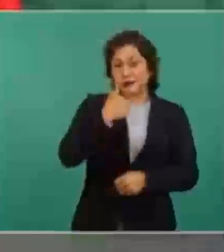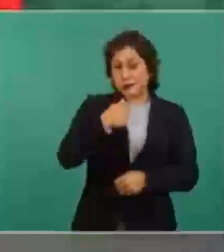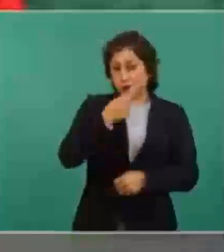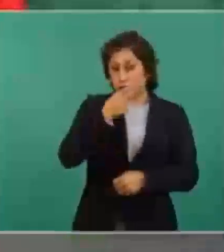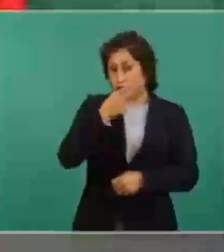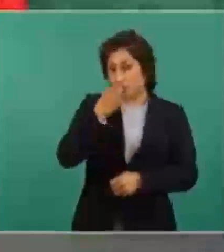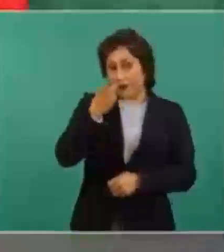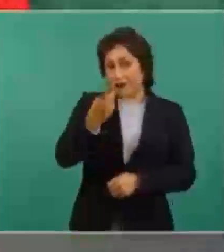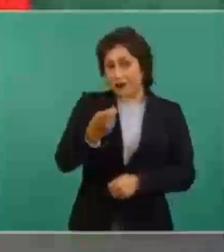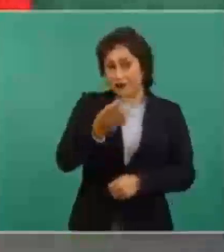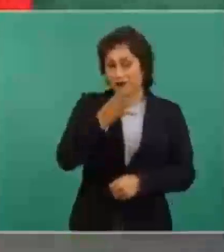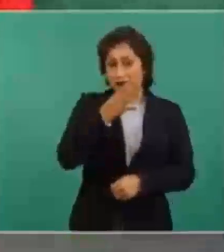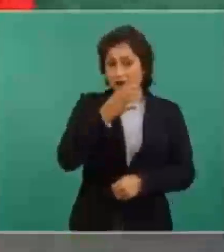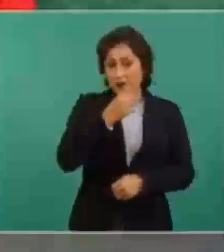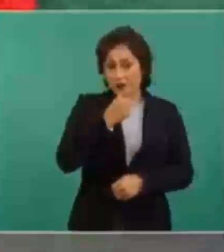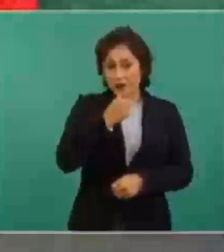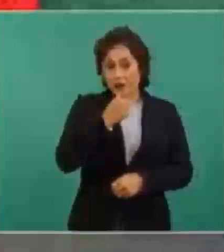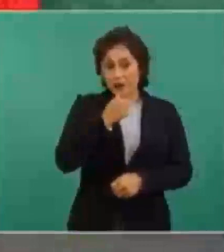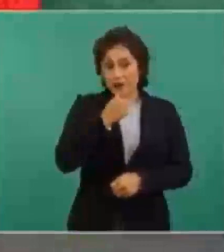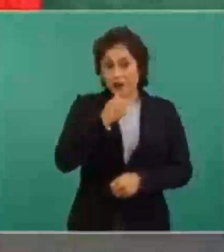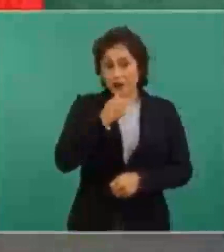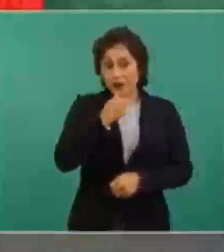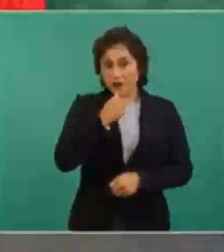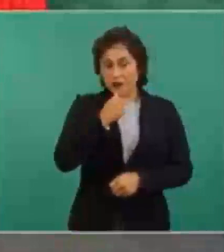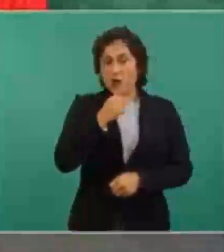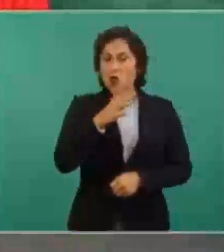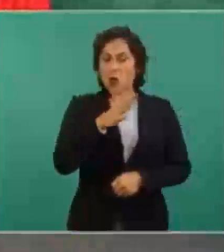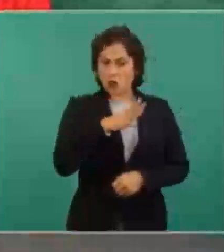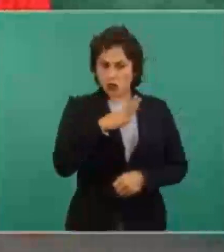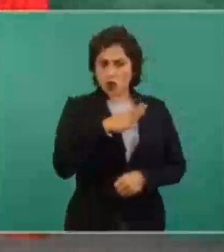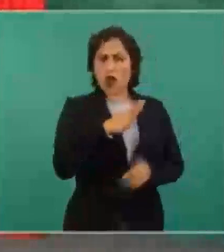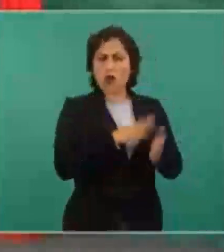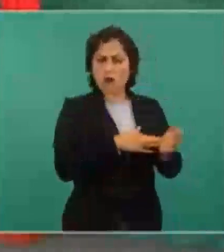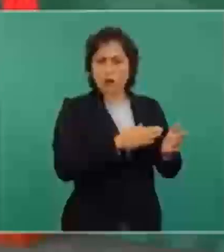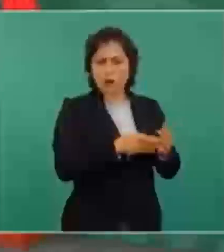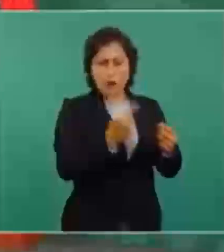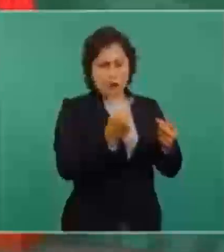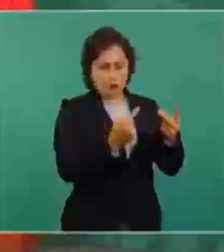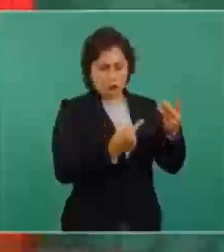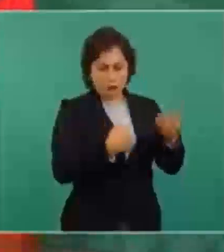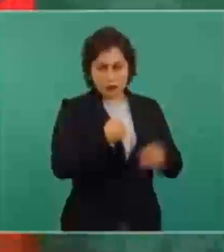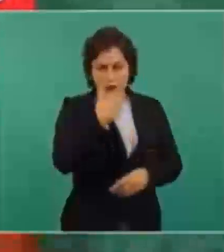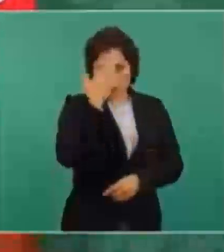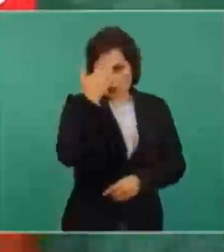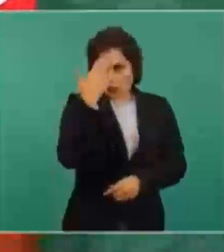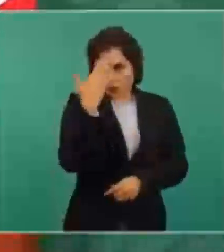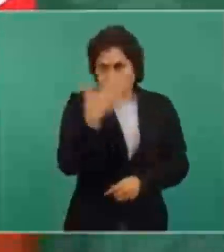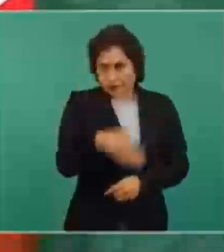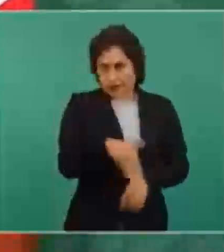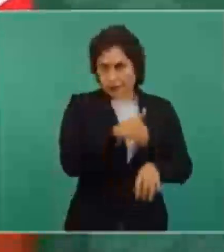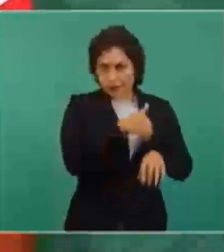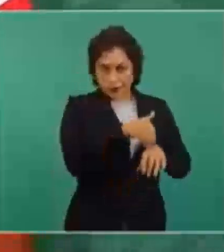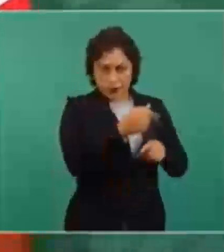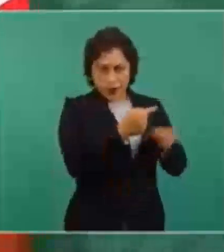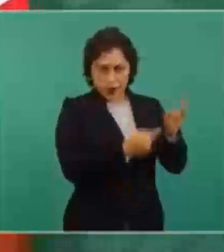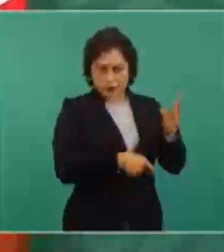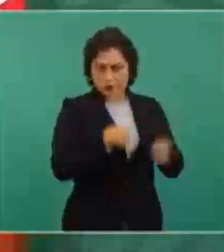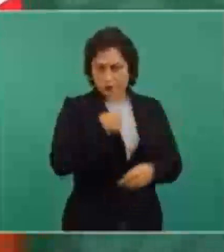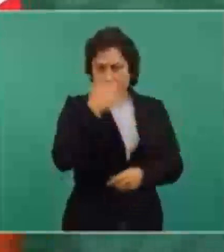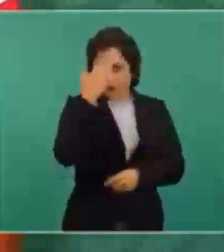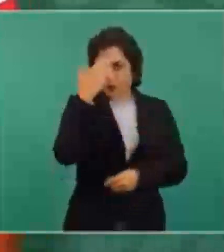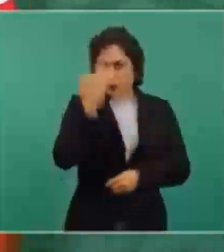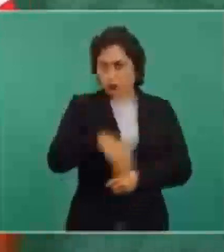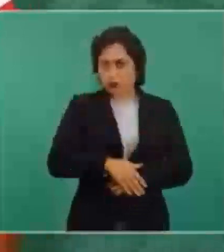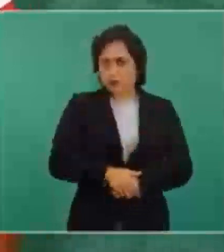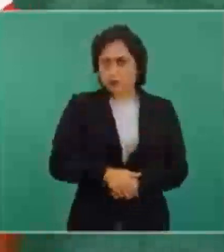y no porque no tenga yo todos los elementos o los datos. No te lo puedo decir